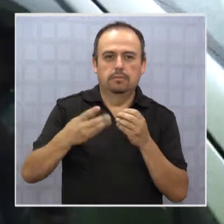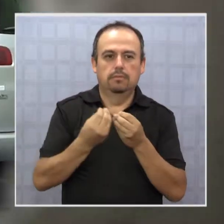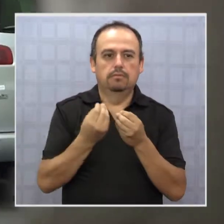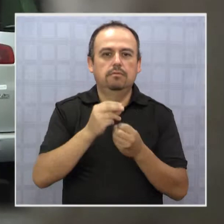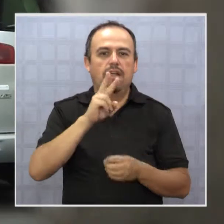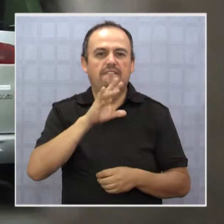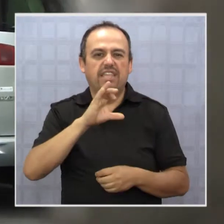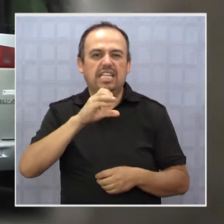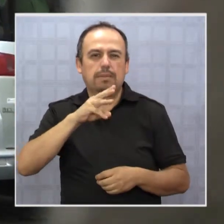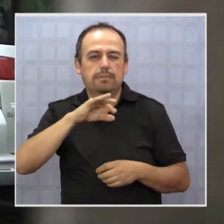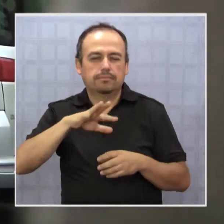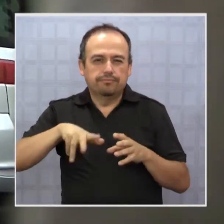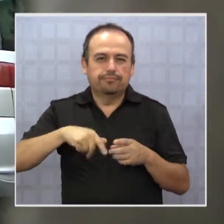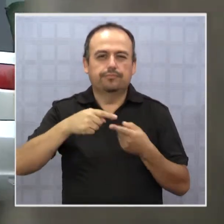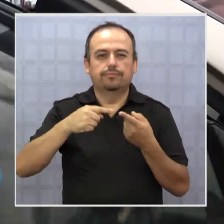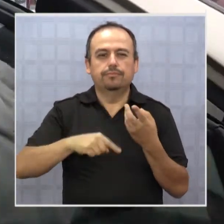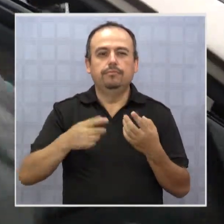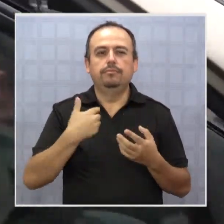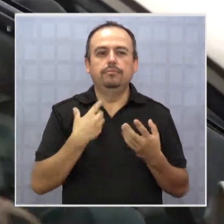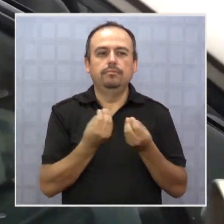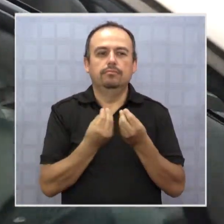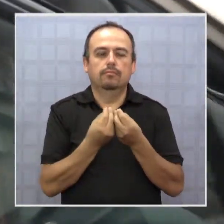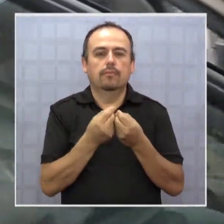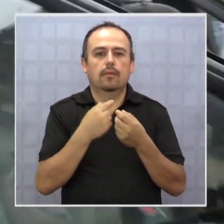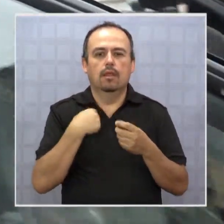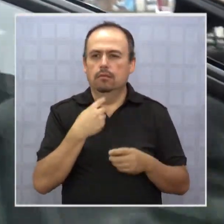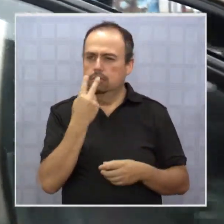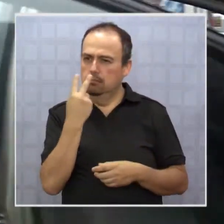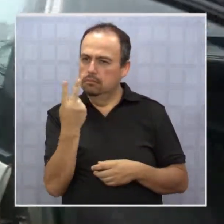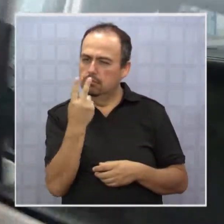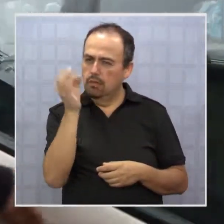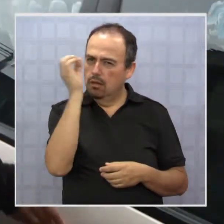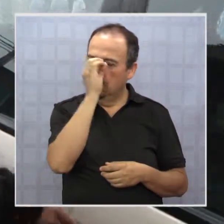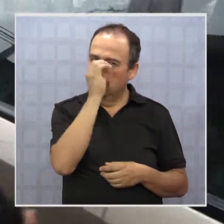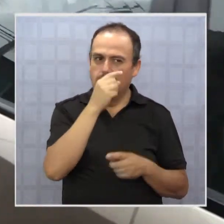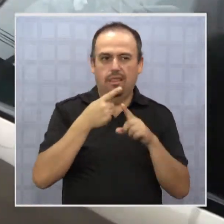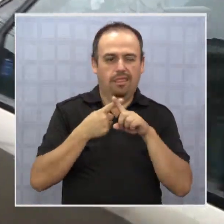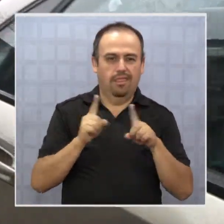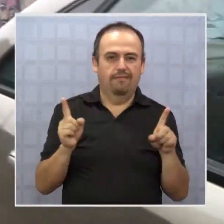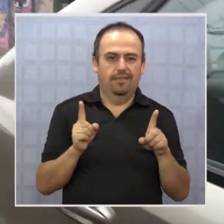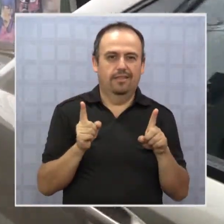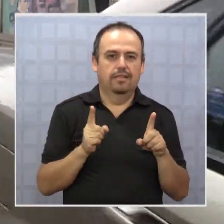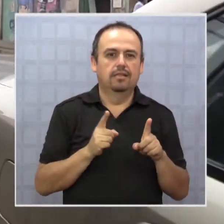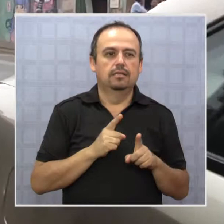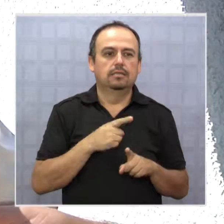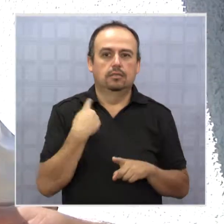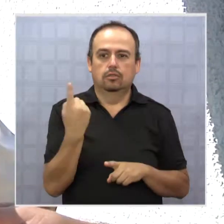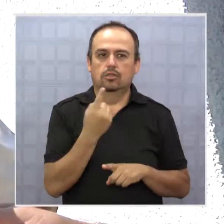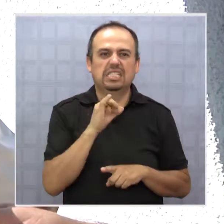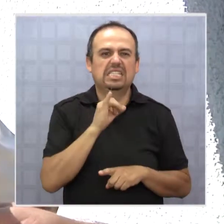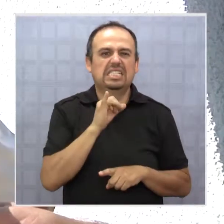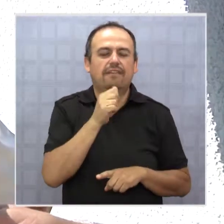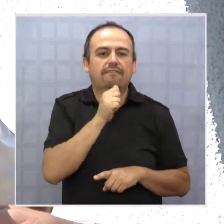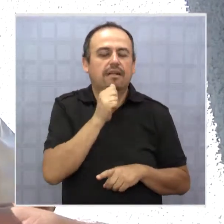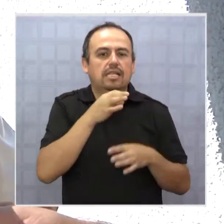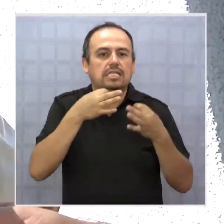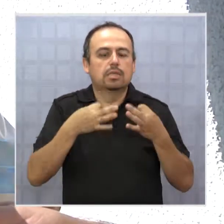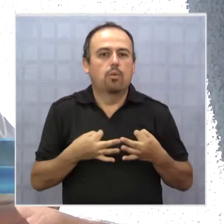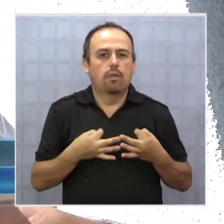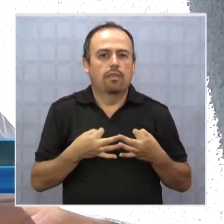victimización en la región, la población lo percibe de manera distinta. Hay una inseguridad ahí presente.